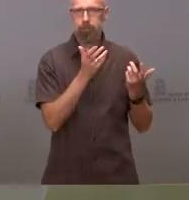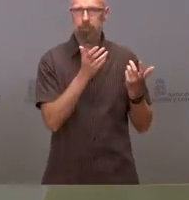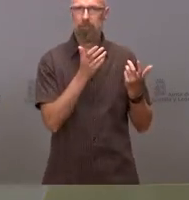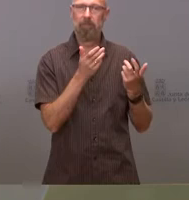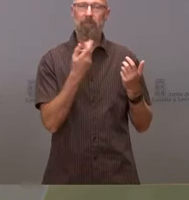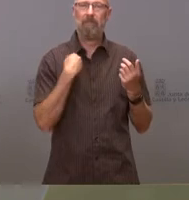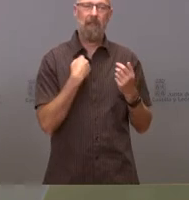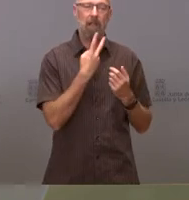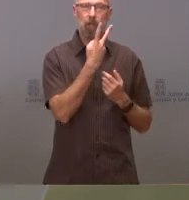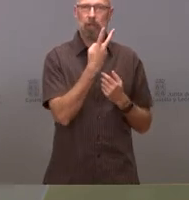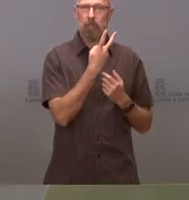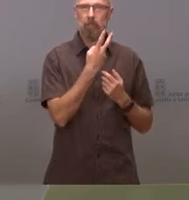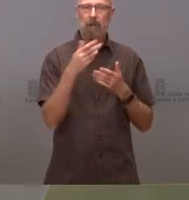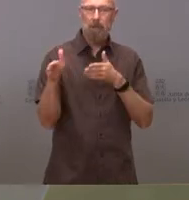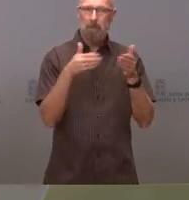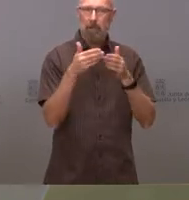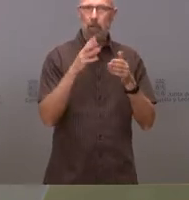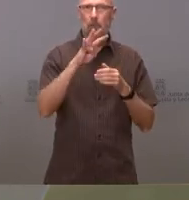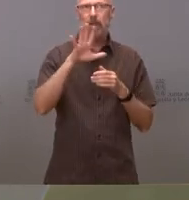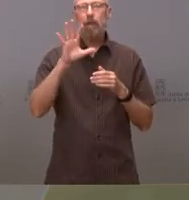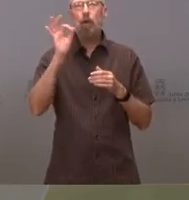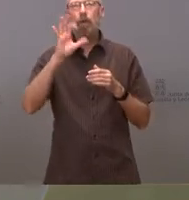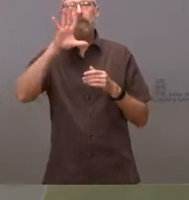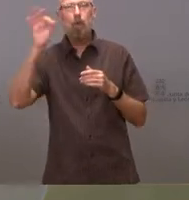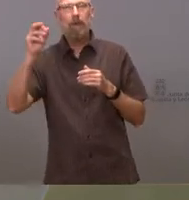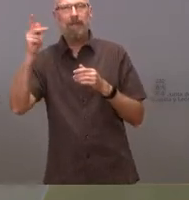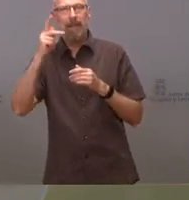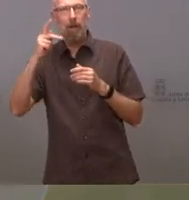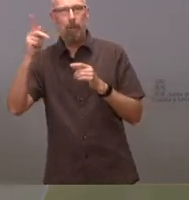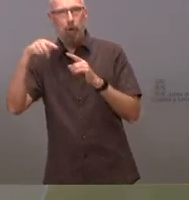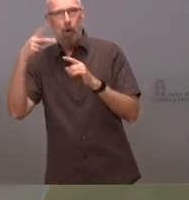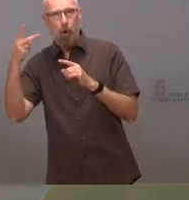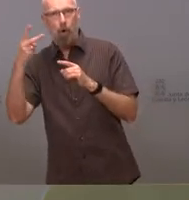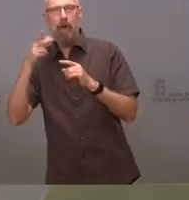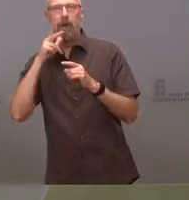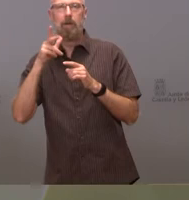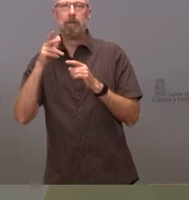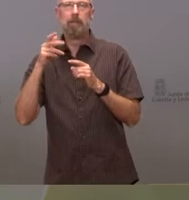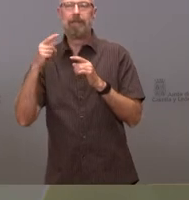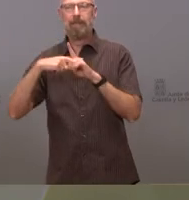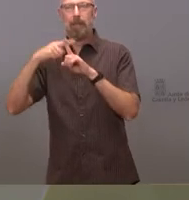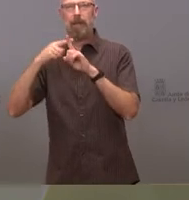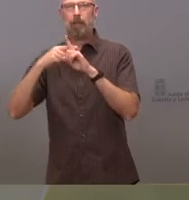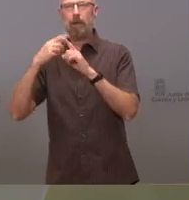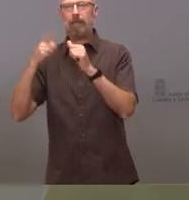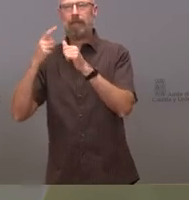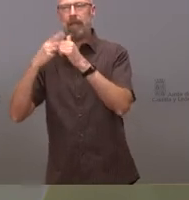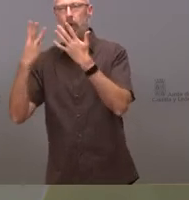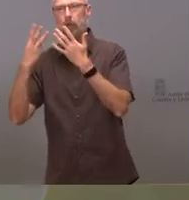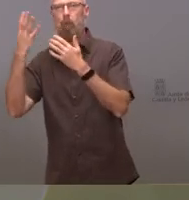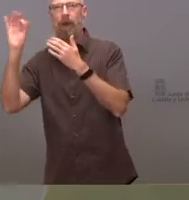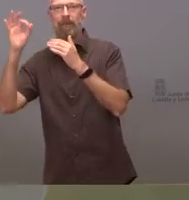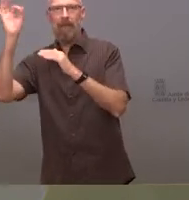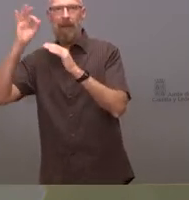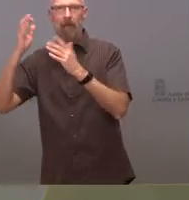de 45 y 50 kilómetros por hora y rachas de hasta 70 y temperaturas de 38 y cerca de 40 grados.